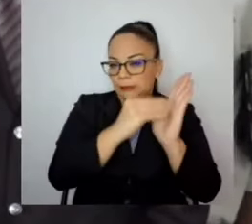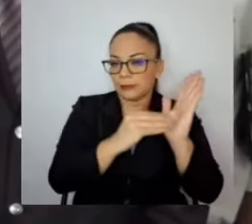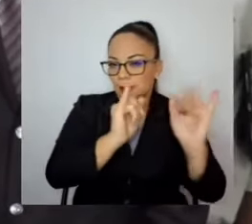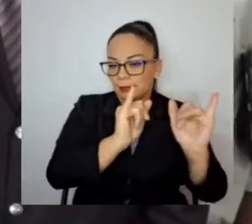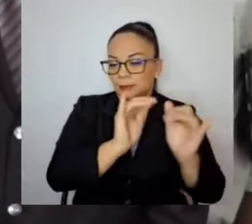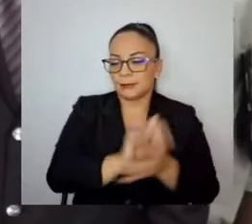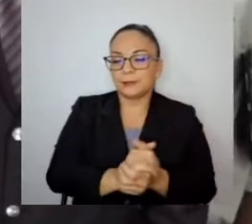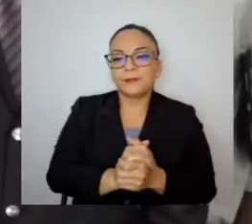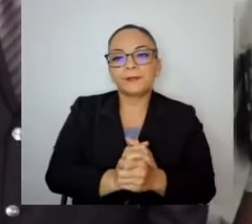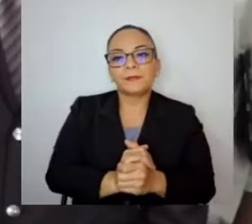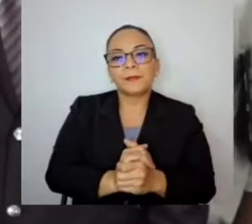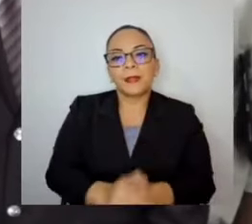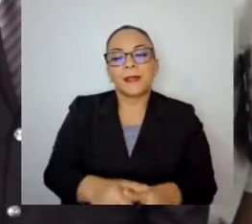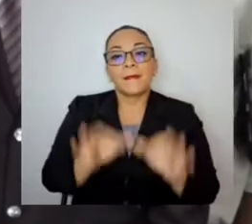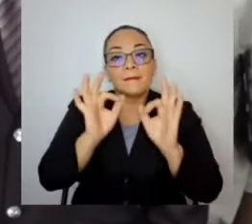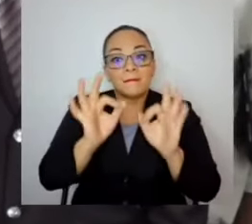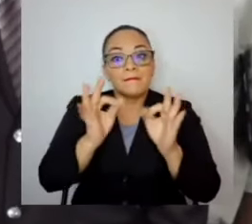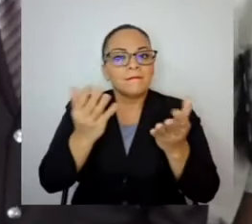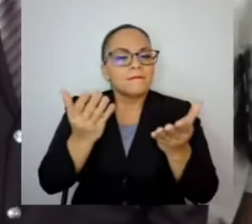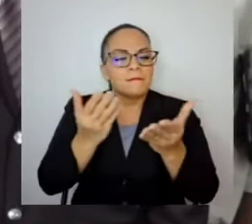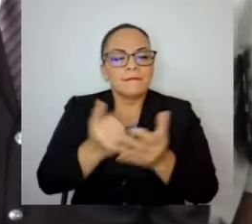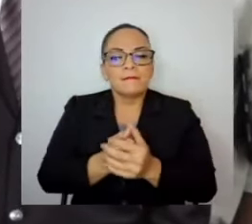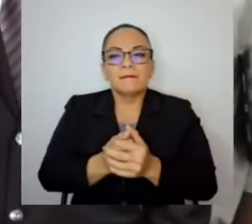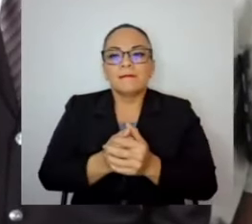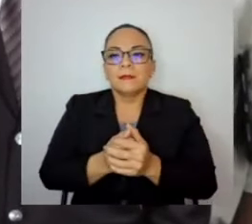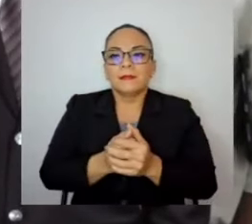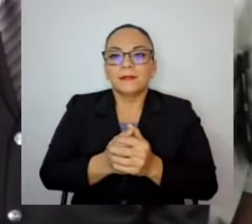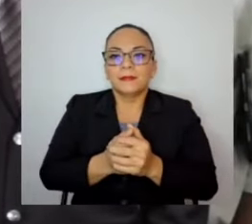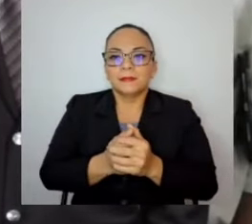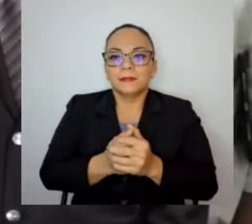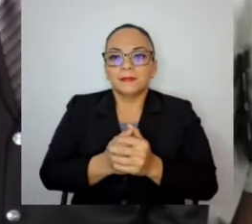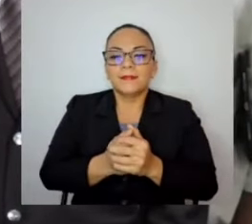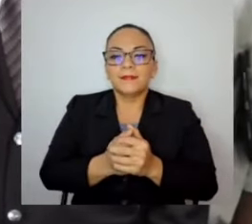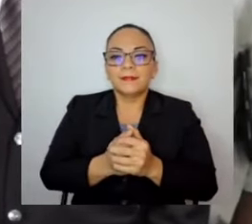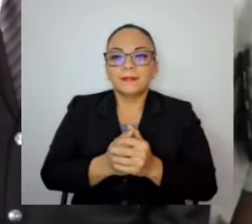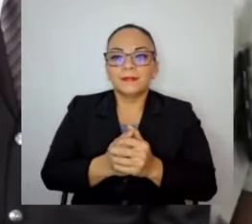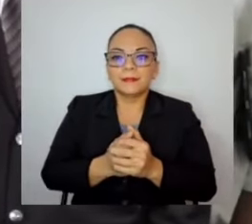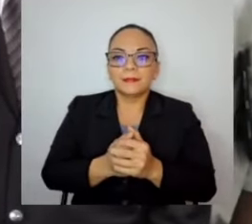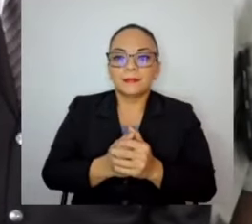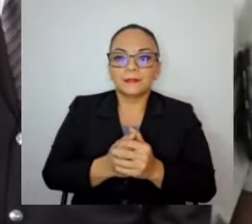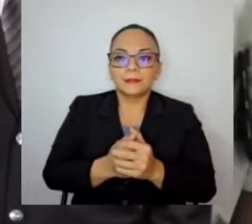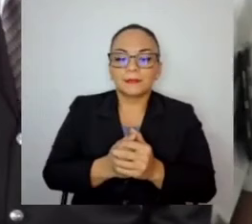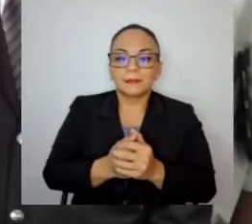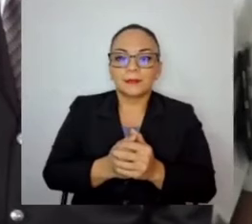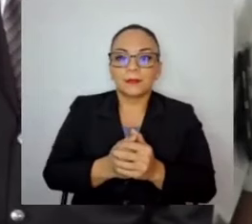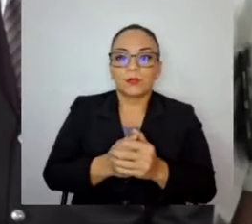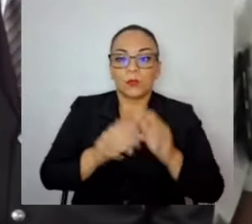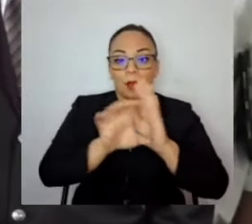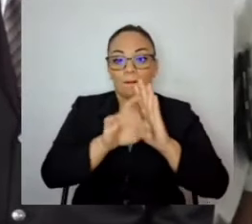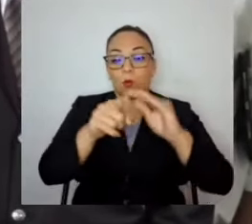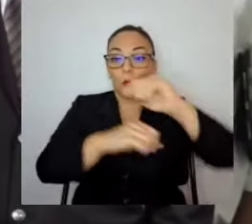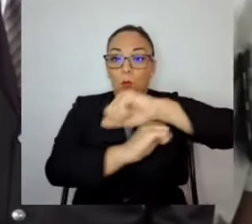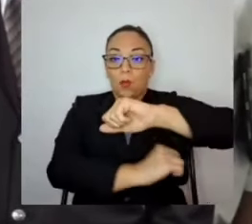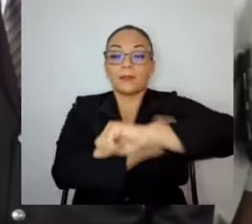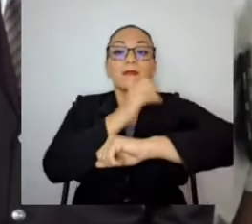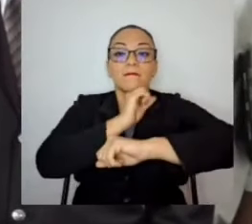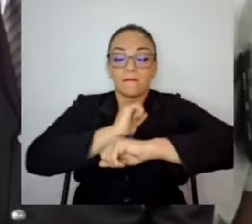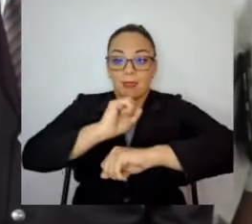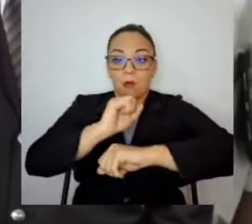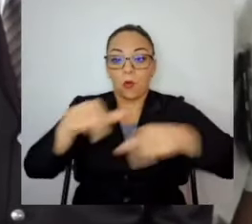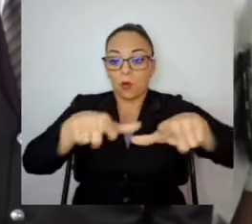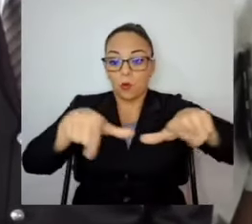Bueno, la destrucción y reconstrucción, la demolición del puente viejo sobre el Bajo Lolo de Edma,